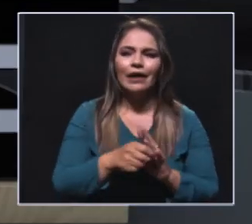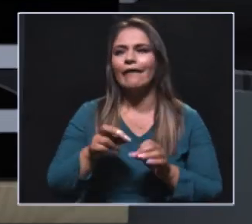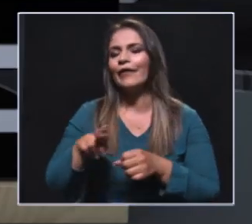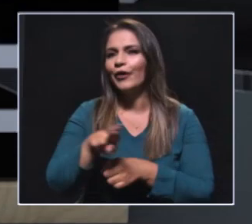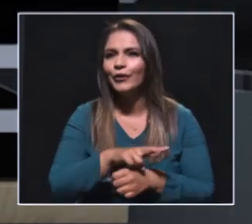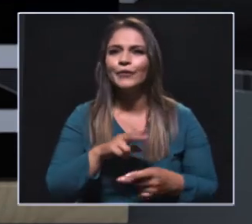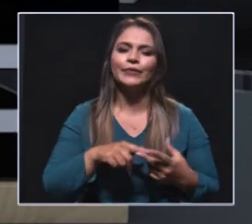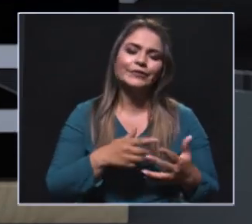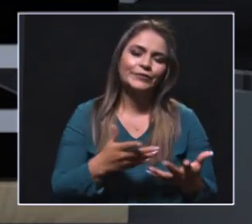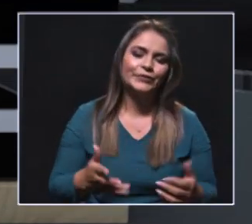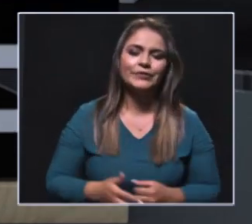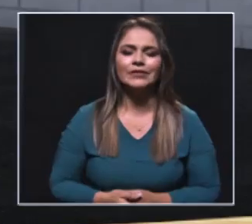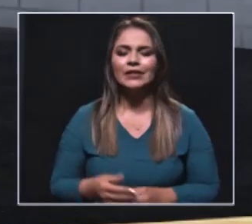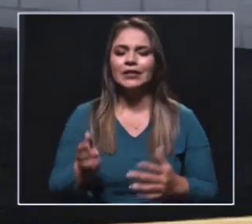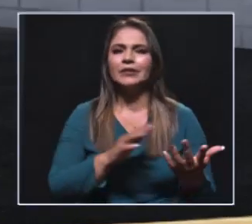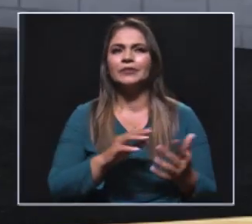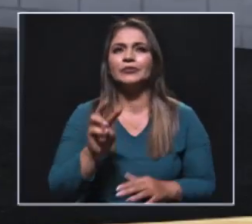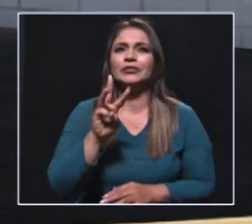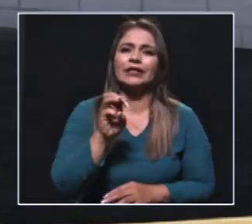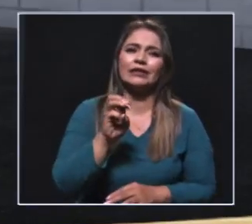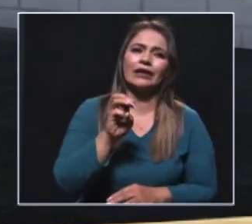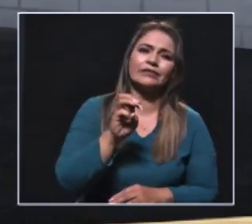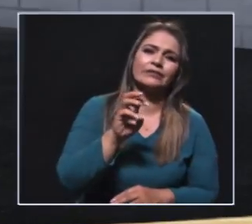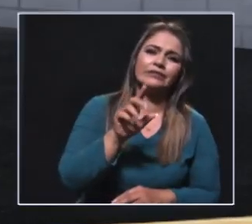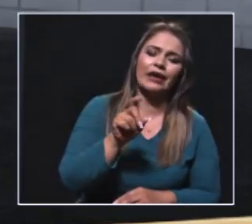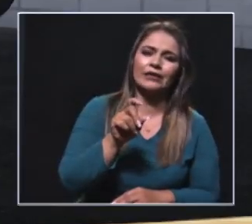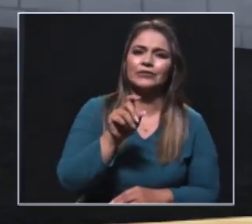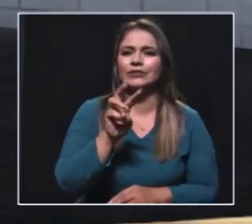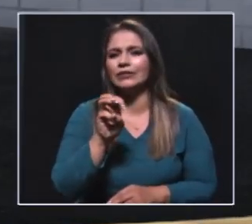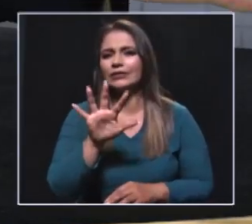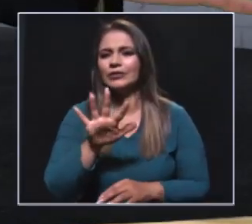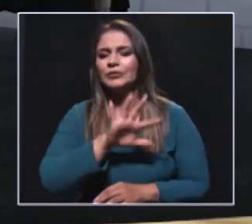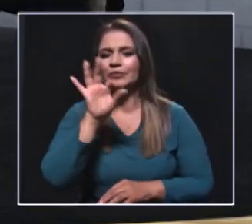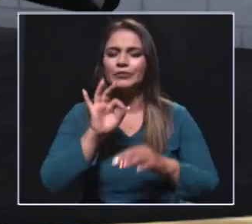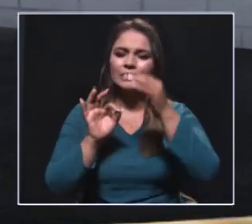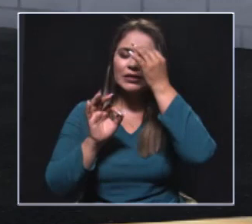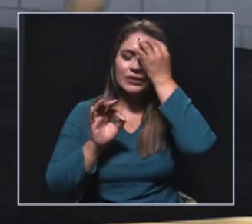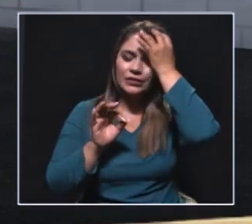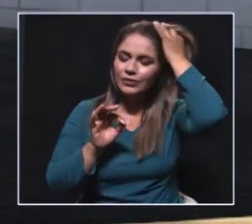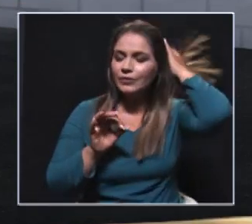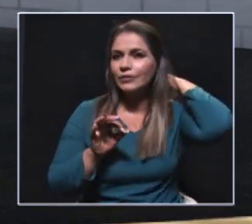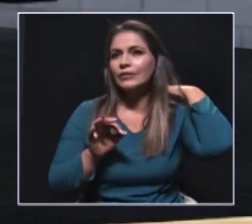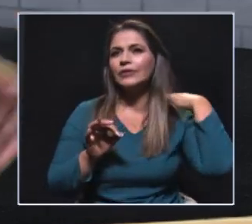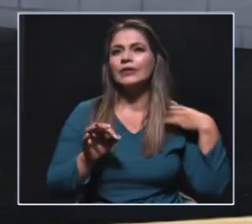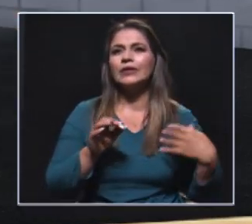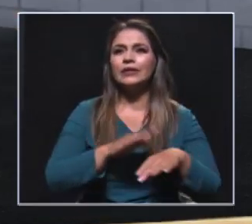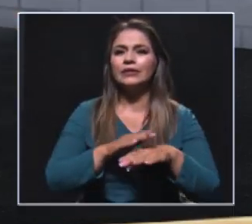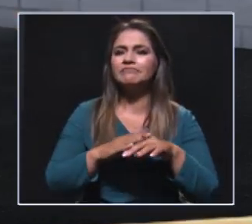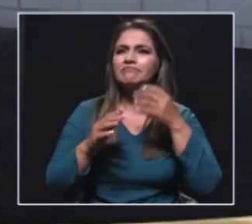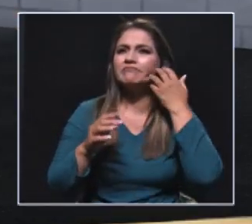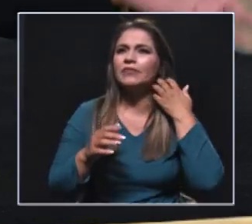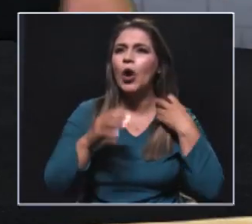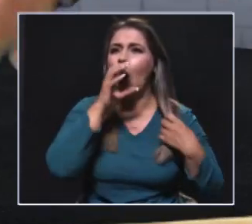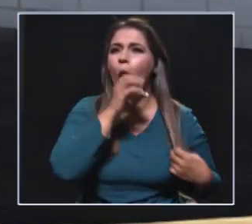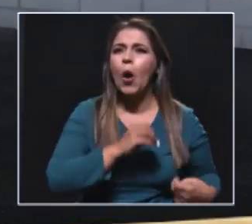estamos hablando que el 86, 84, 85% de los municipios de Antioquia son de sexta categoría,